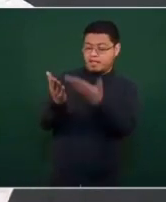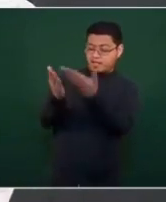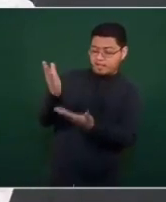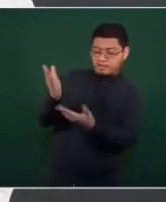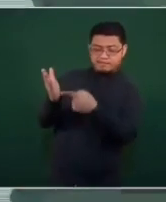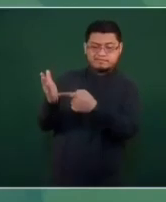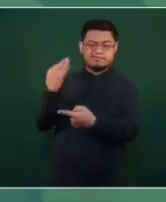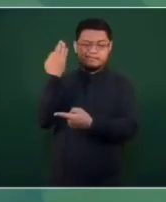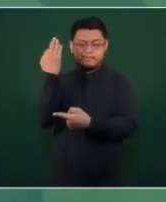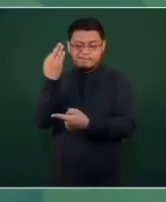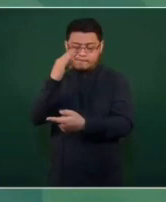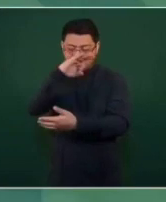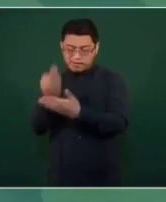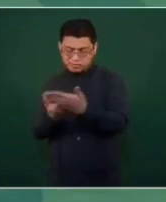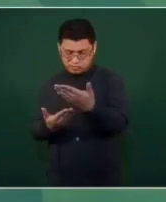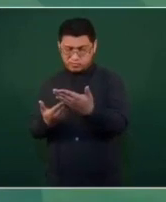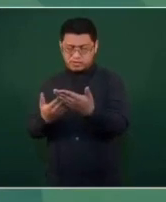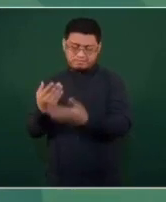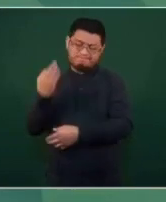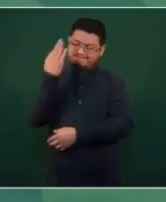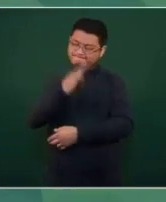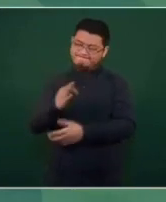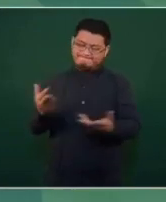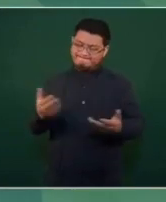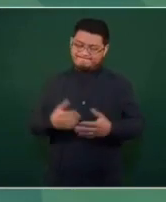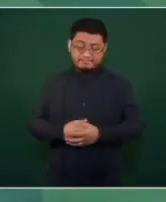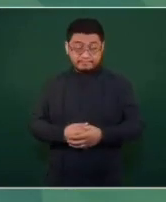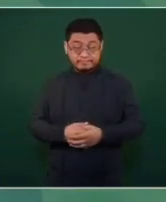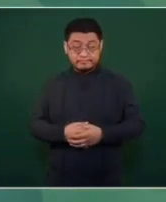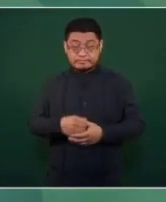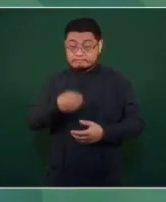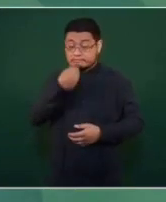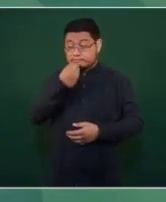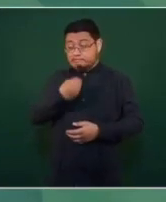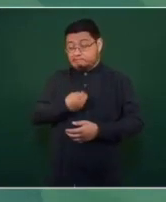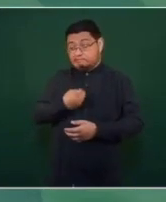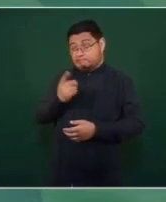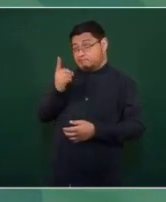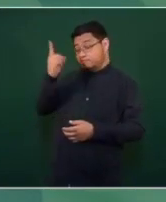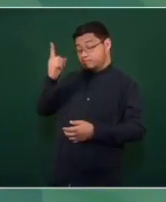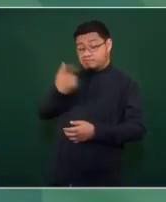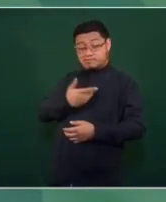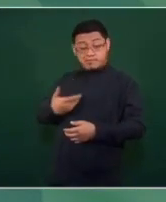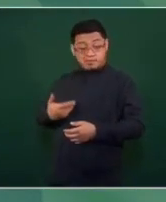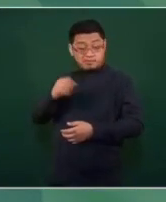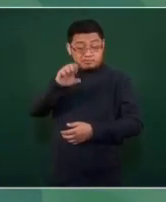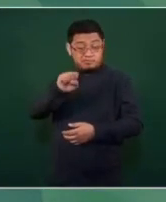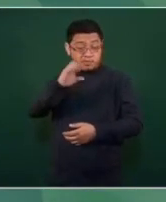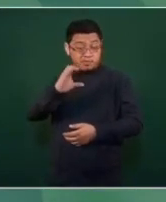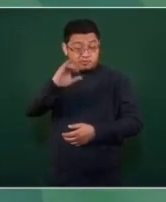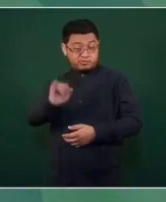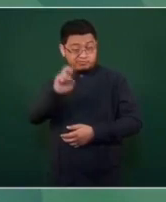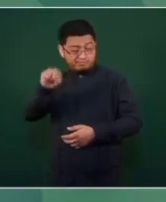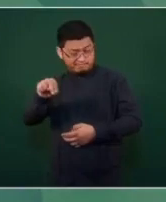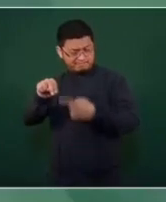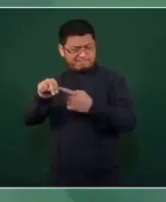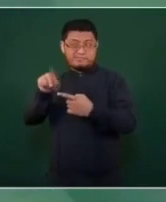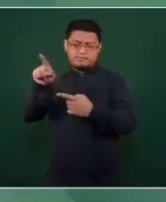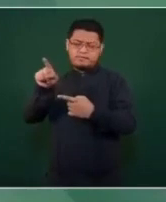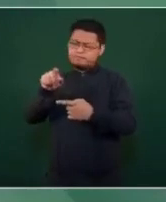Y lamento mucho que el presidente de la Suprema Corte, al que estimo, de verdad